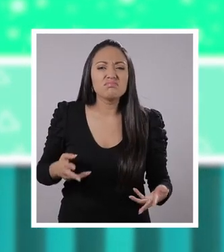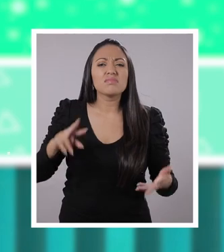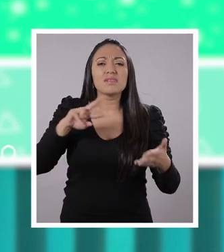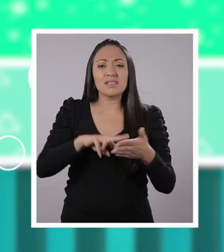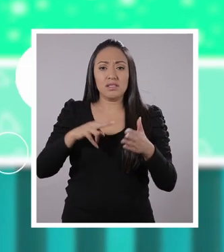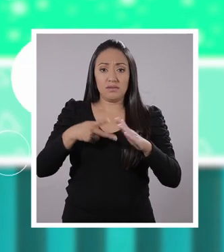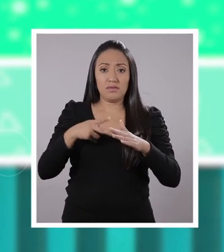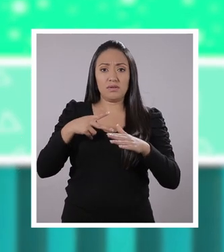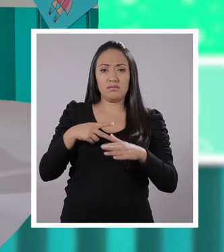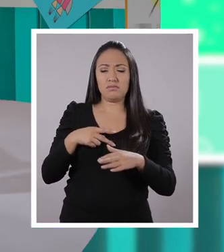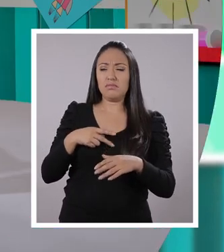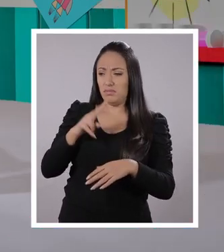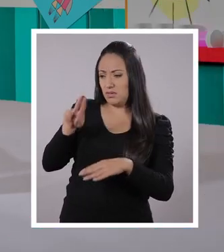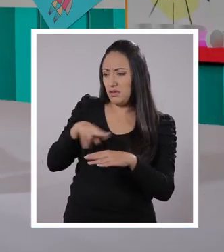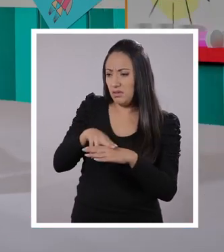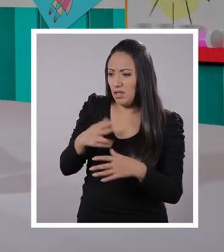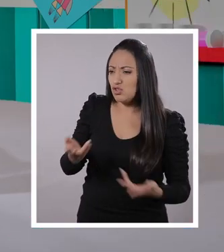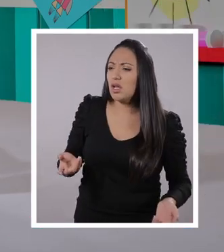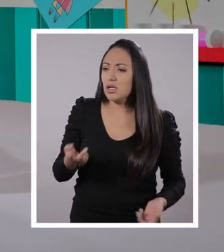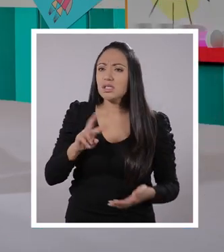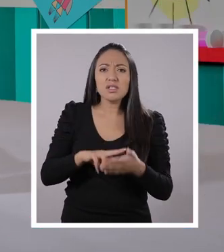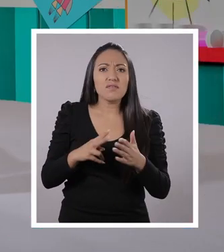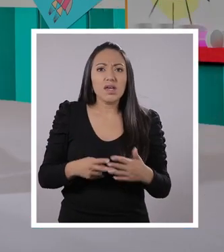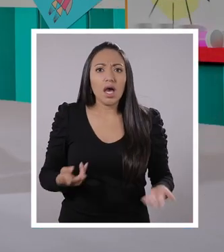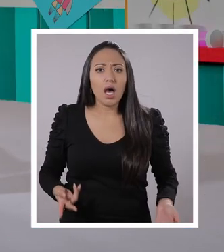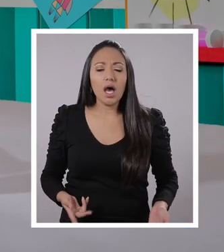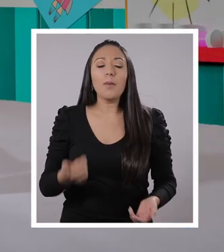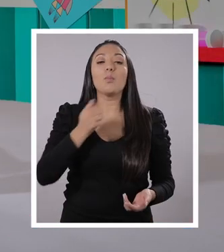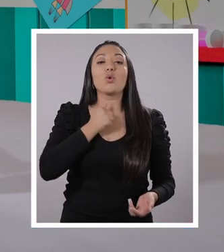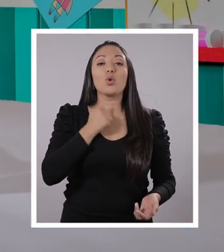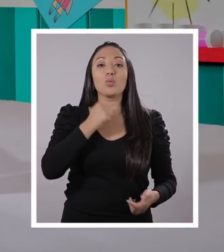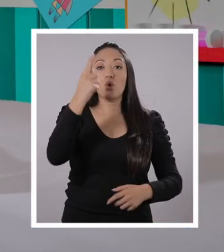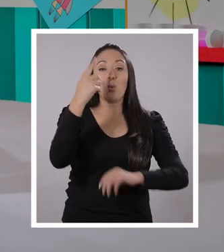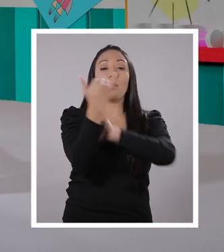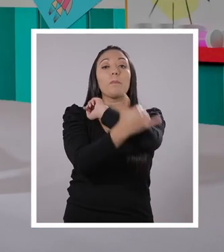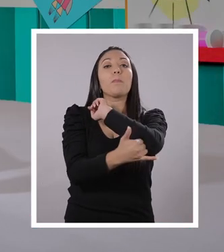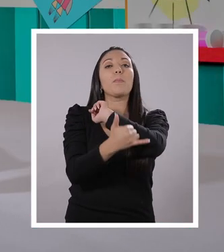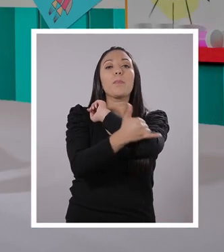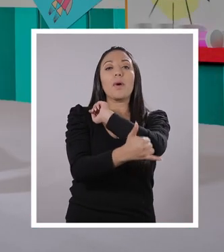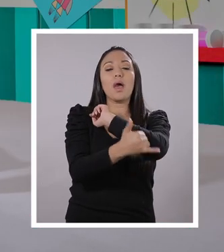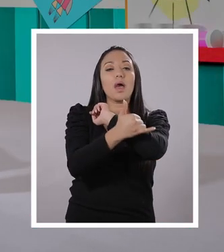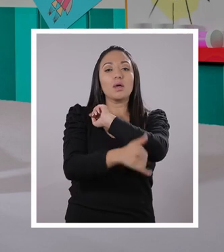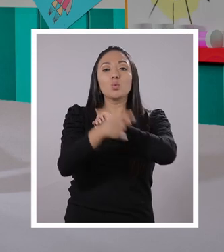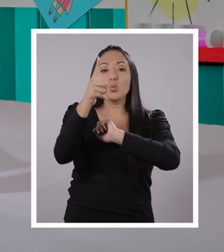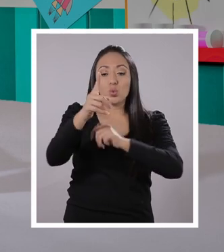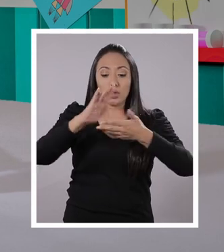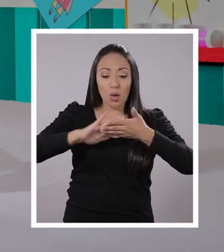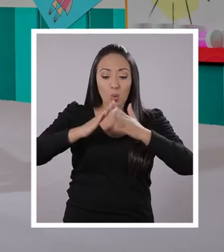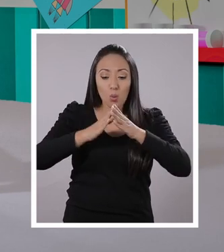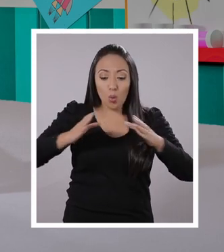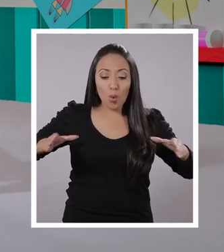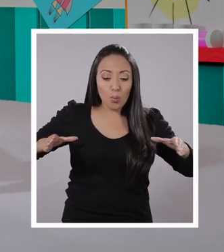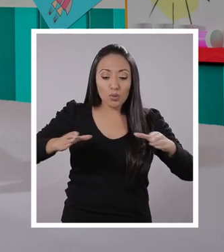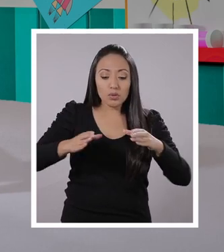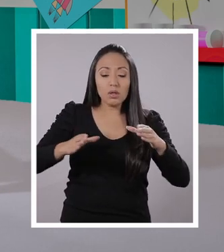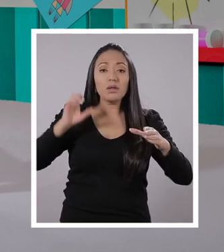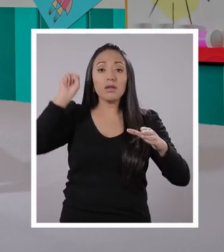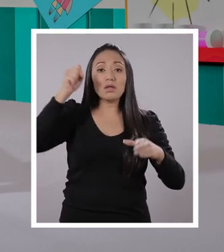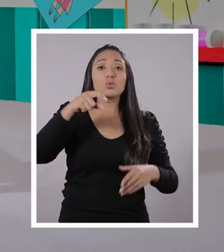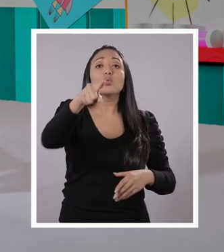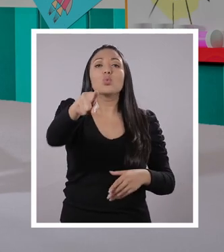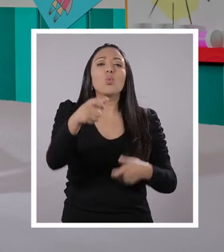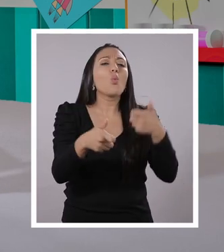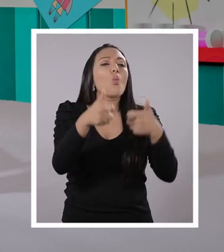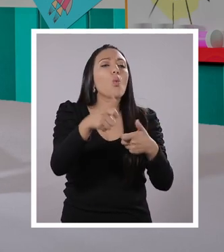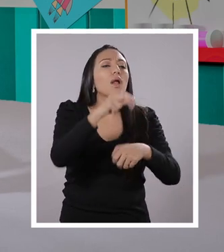Pancho? Ah, ¿qué significa? Dígame, dígamelo usted, dígamelo Significa pertenecer a un país, a una comunidad, a una población. Nosotros, ¿qué nacionalidad